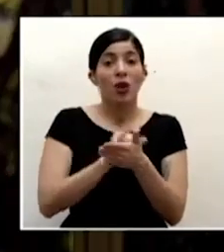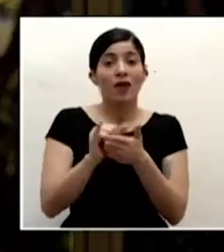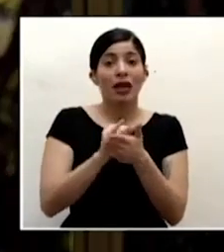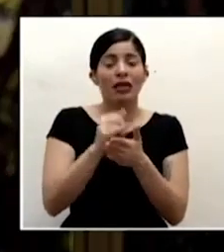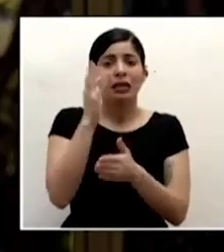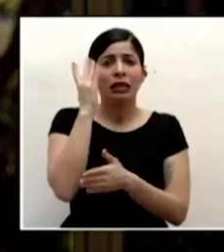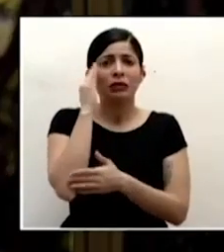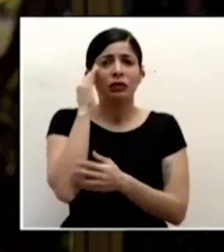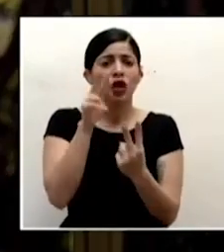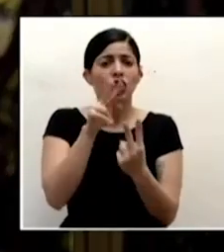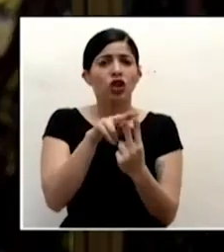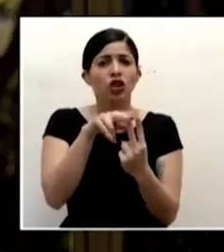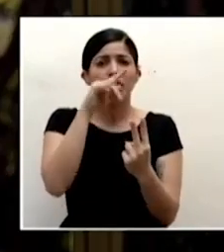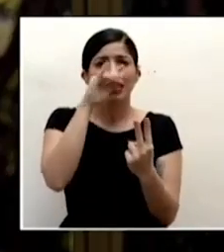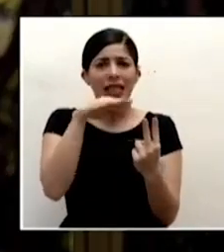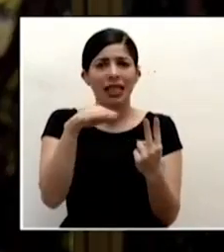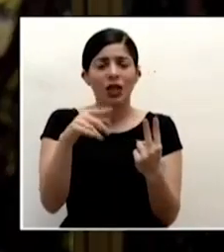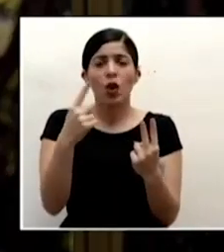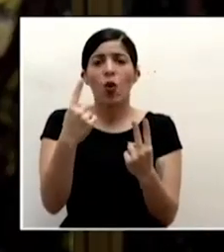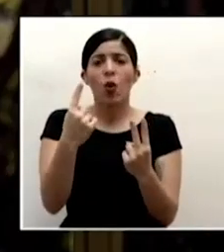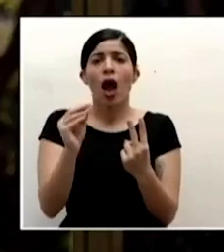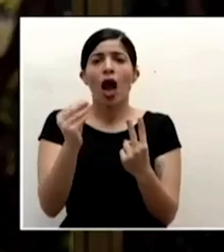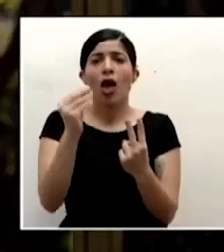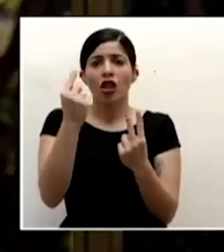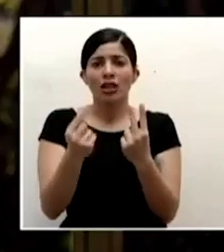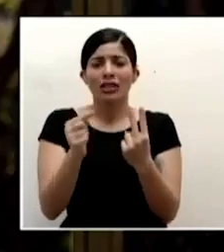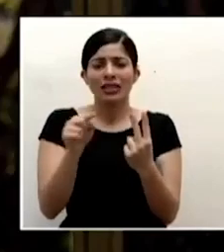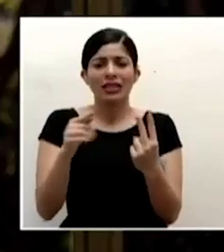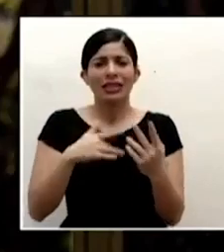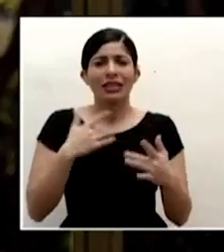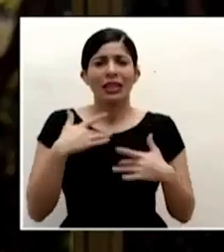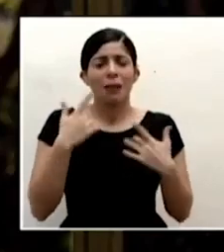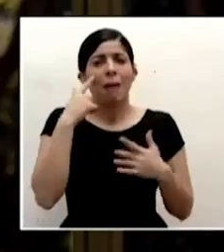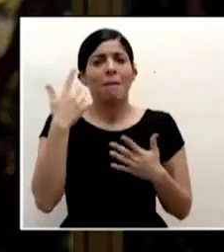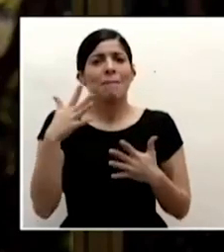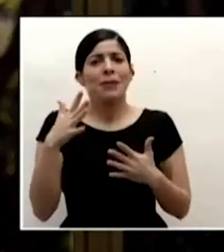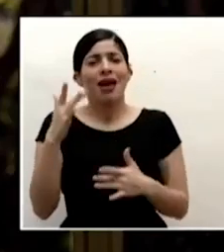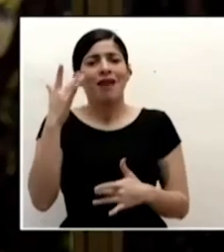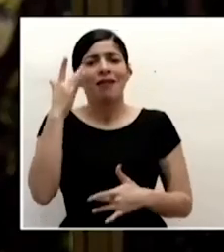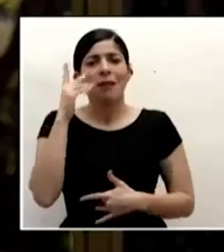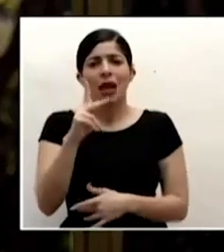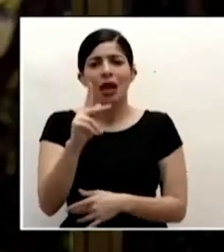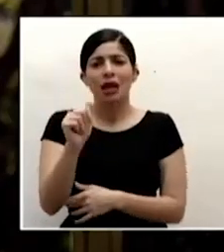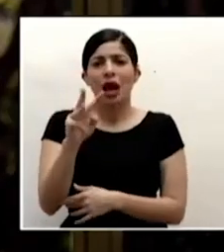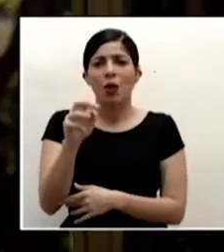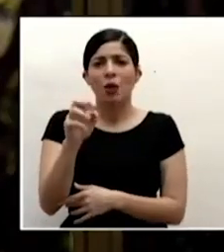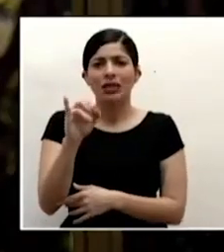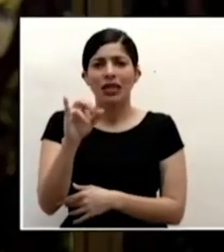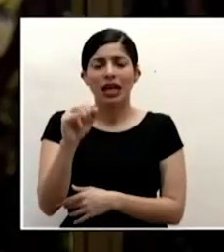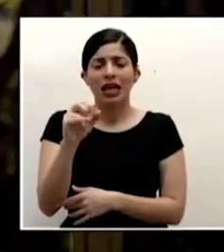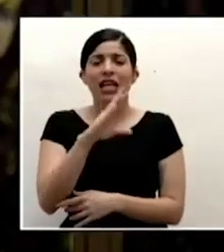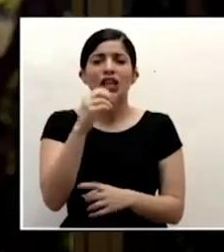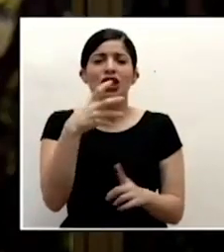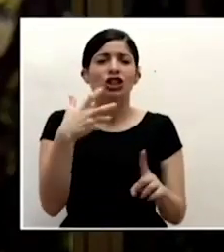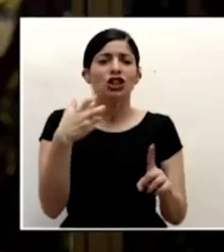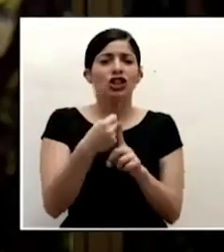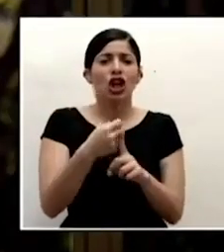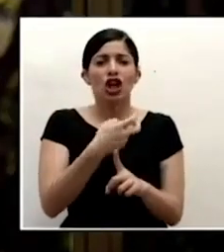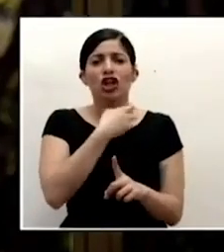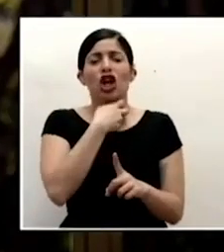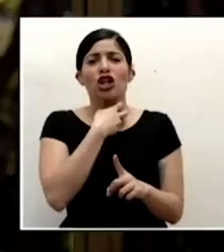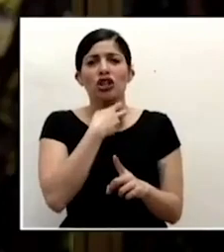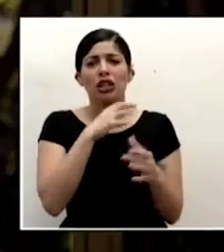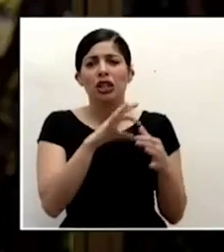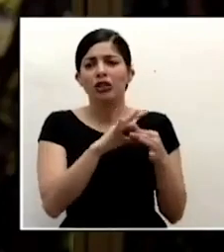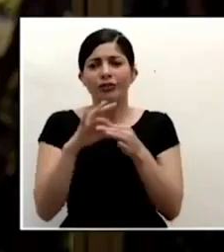adolescente con síntomas similares a la enfermedad de kawasaki y a un shock tóxico que dieron positivo en las pruebas de kobe 19 en